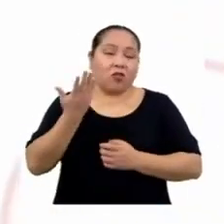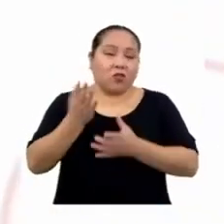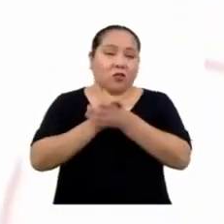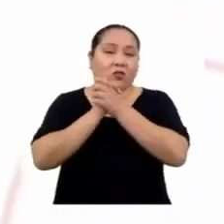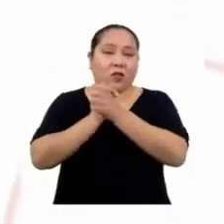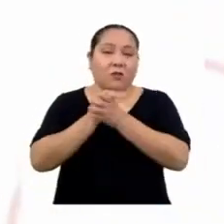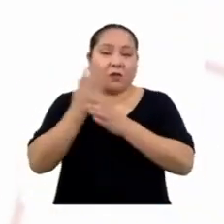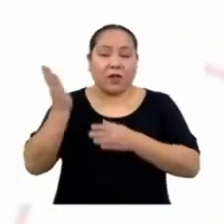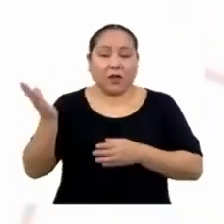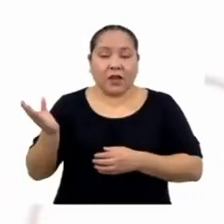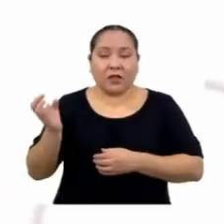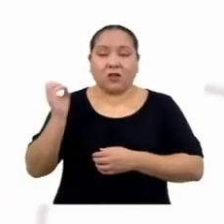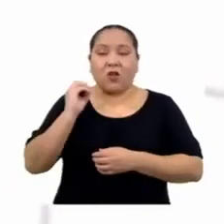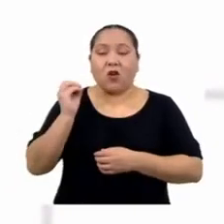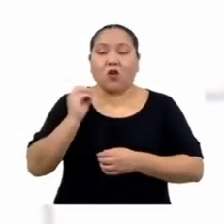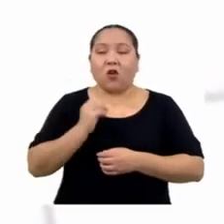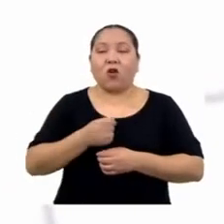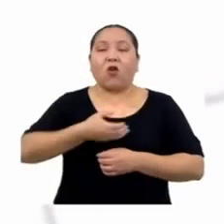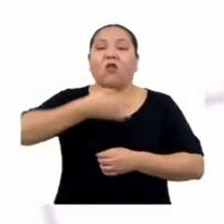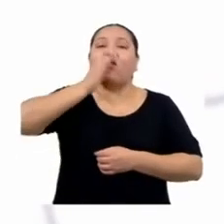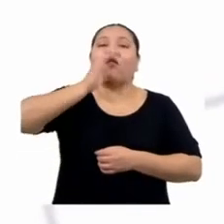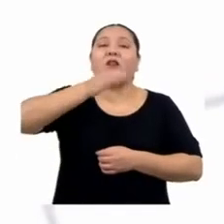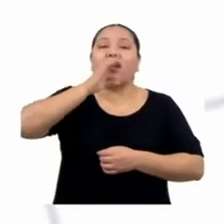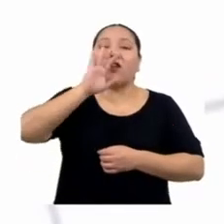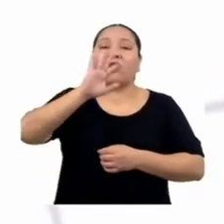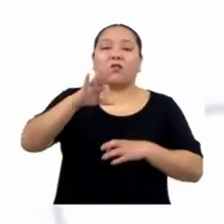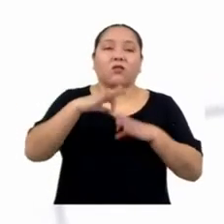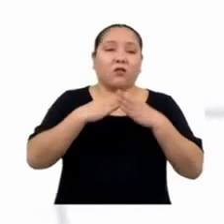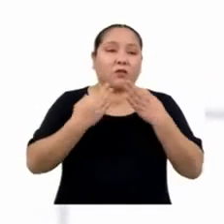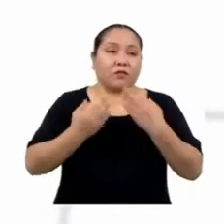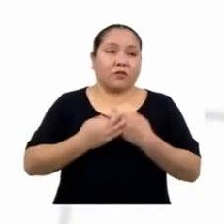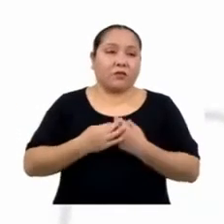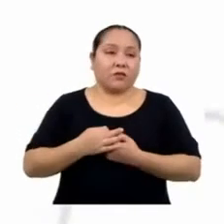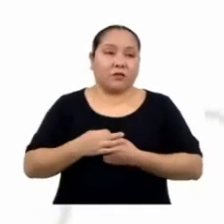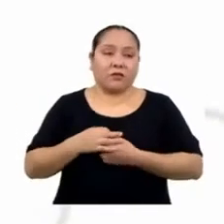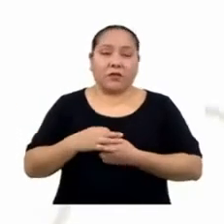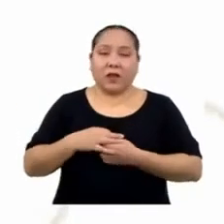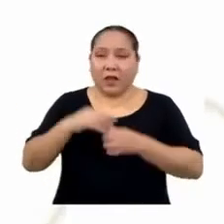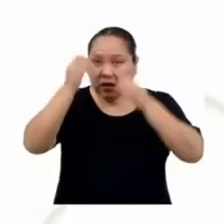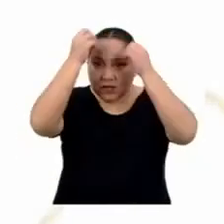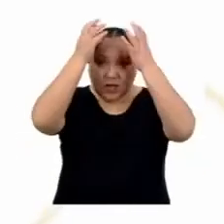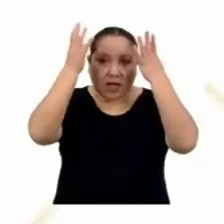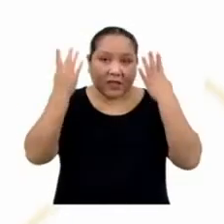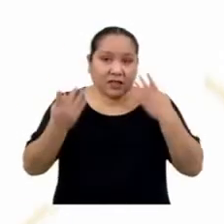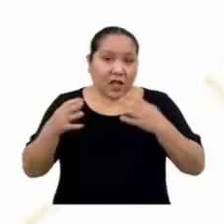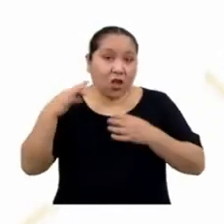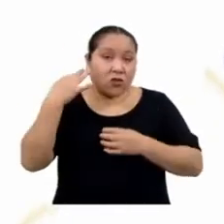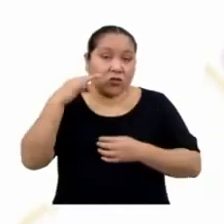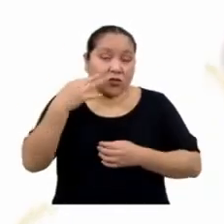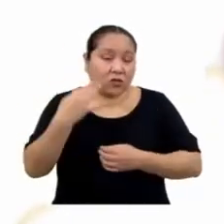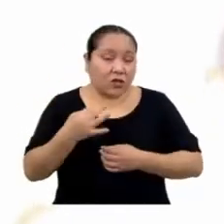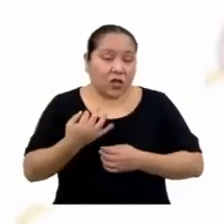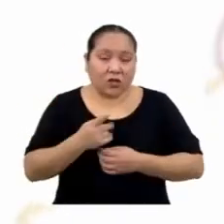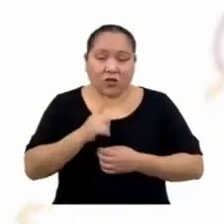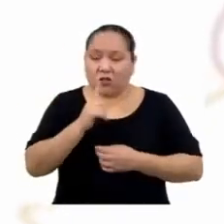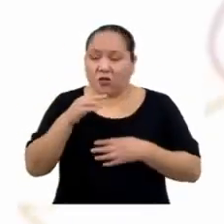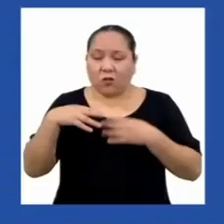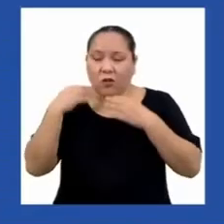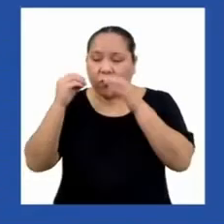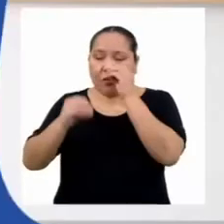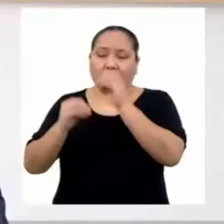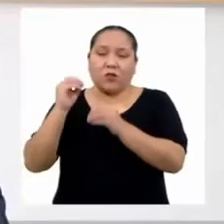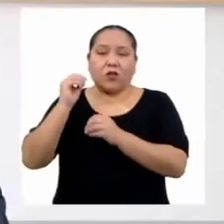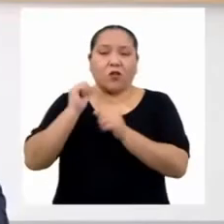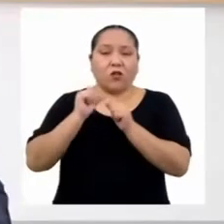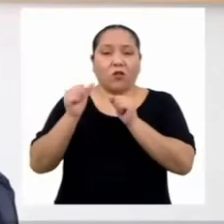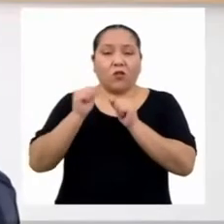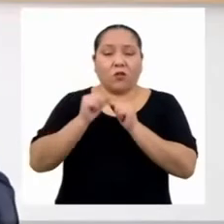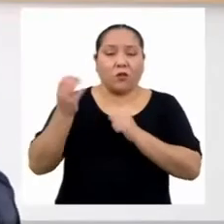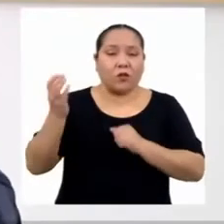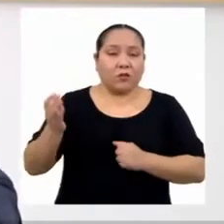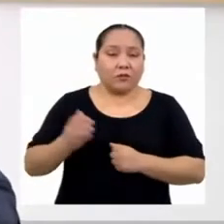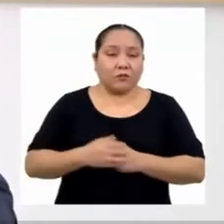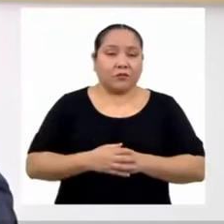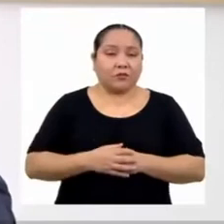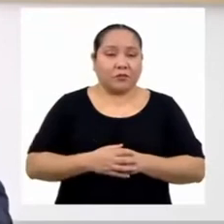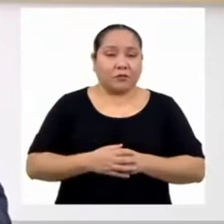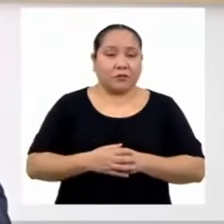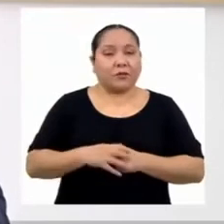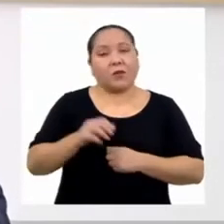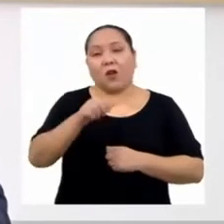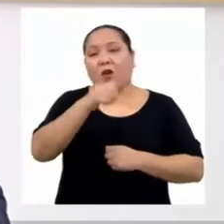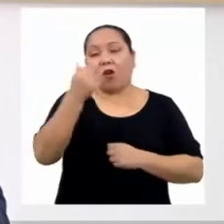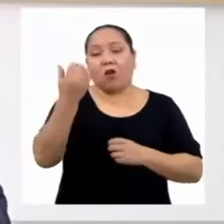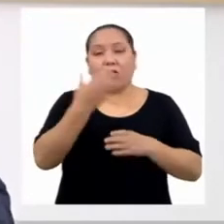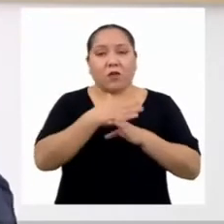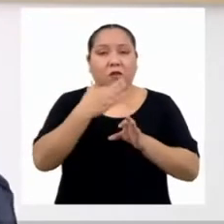de tu familia. El estado civil y nivel educativo tampoco se podrían expresar con números. Por otro lado,